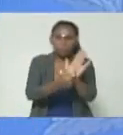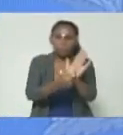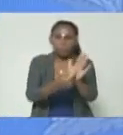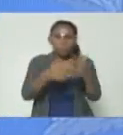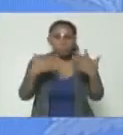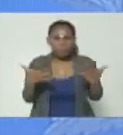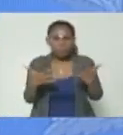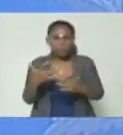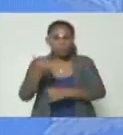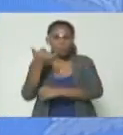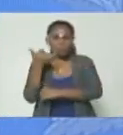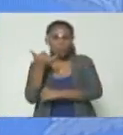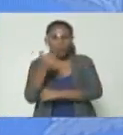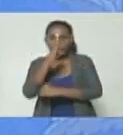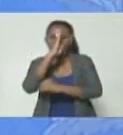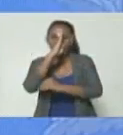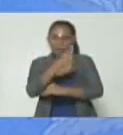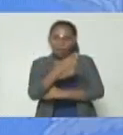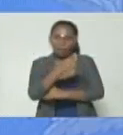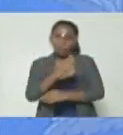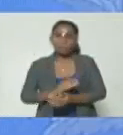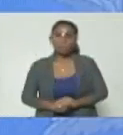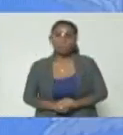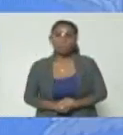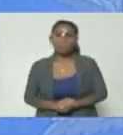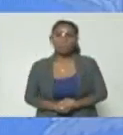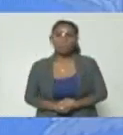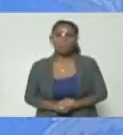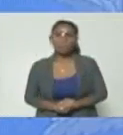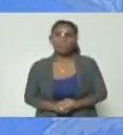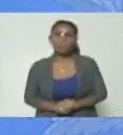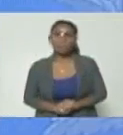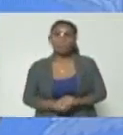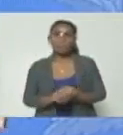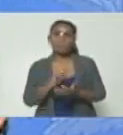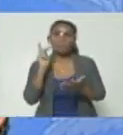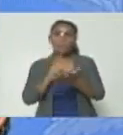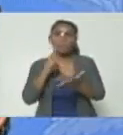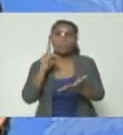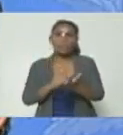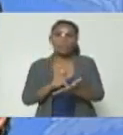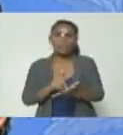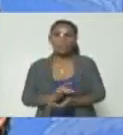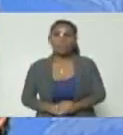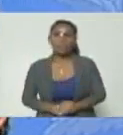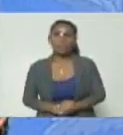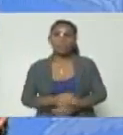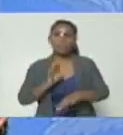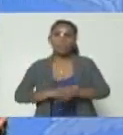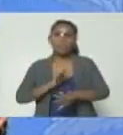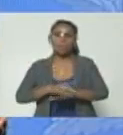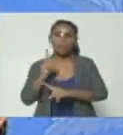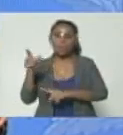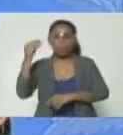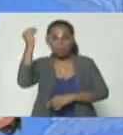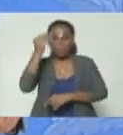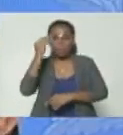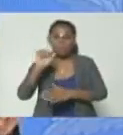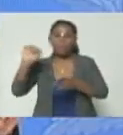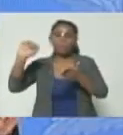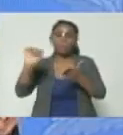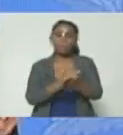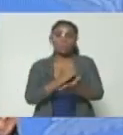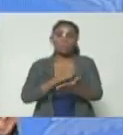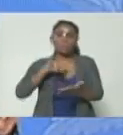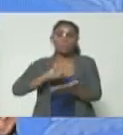los teléfonos directamente de los involucrados, porque ellos creen que borrando un mensaje de